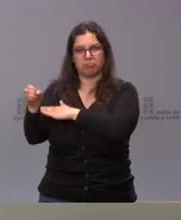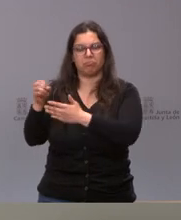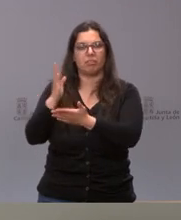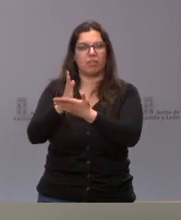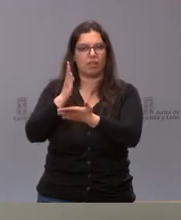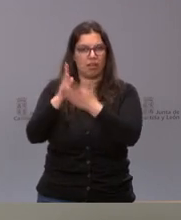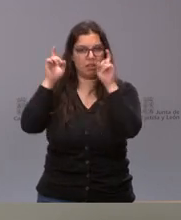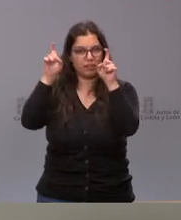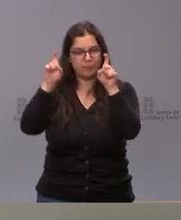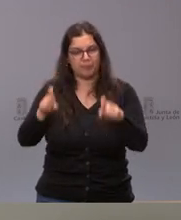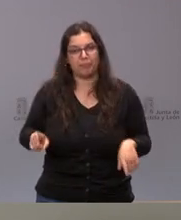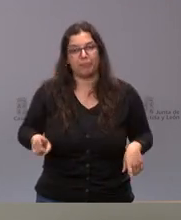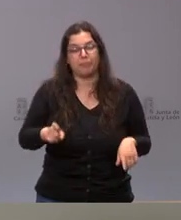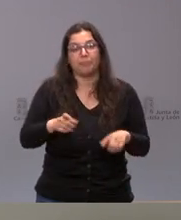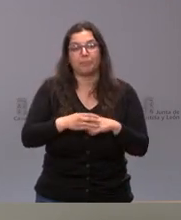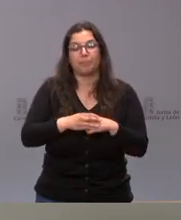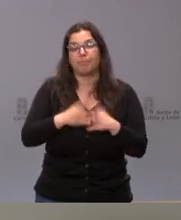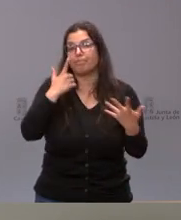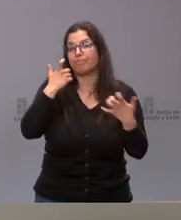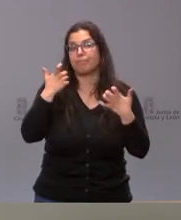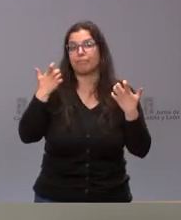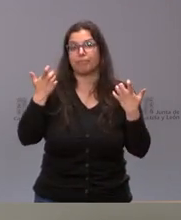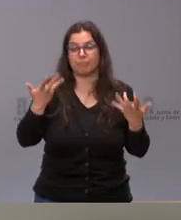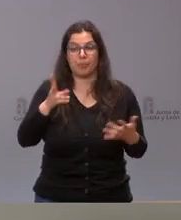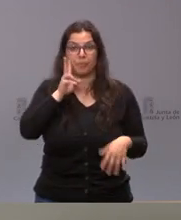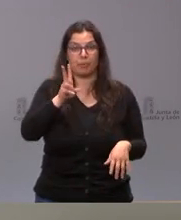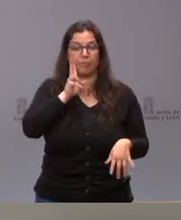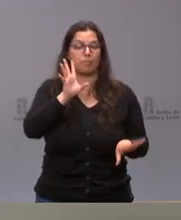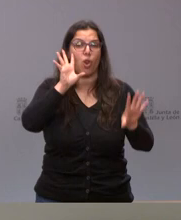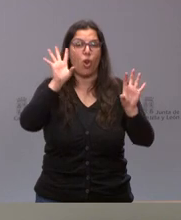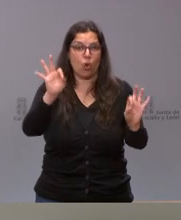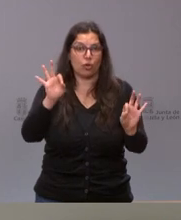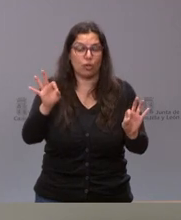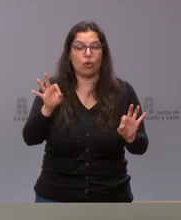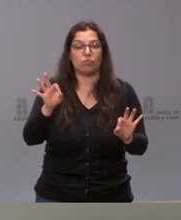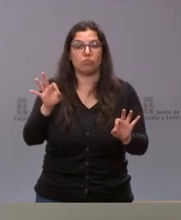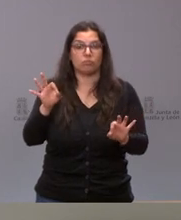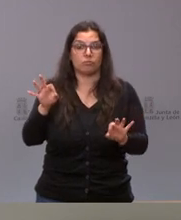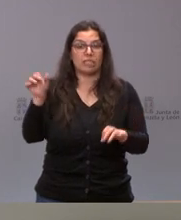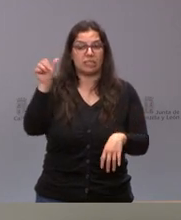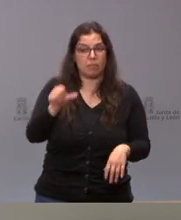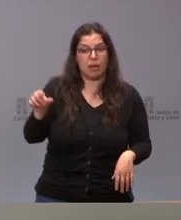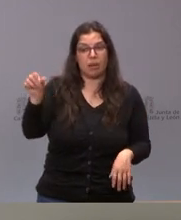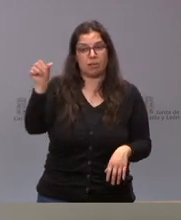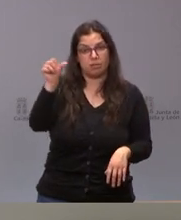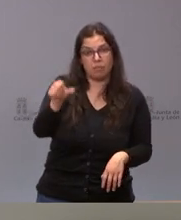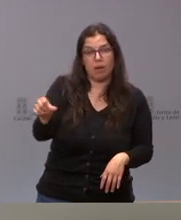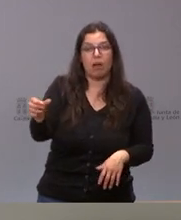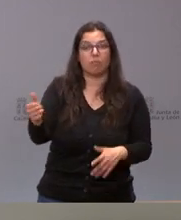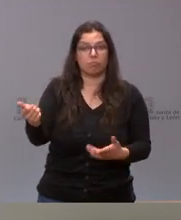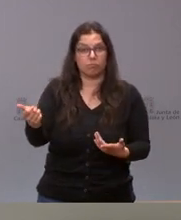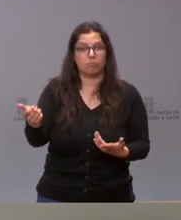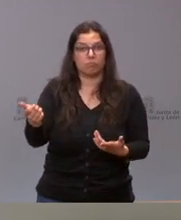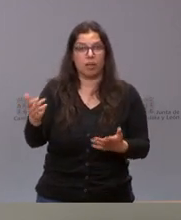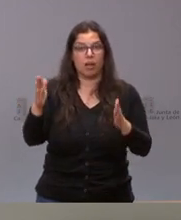educativo. Significarles, como van viendo ustedes, que, lógicamente, a medida que pasan las semanas, se va